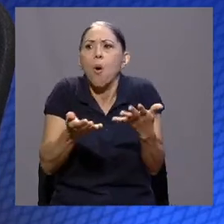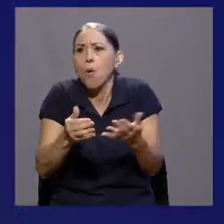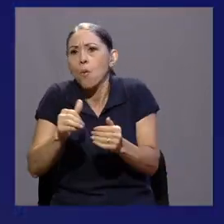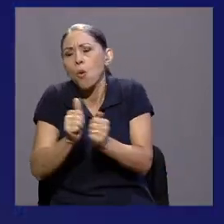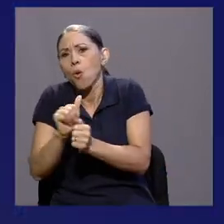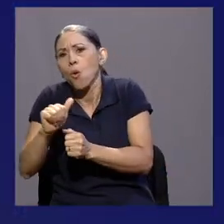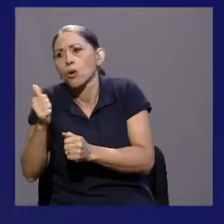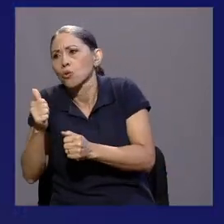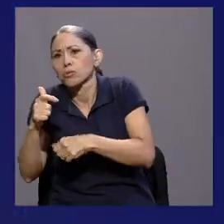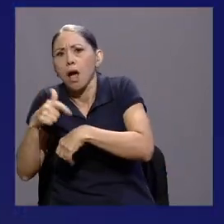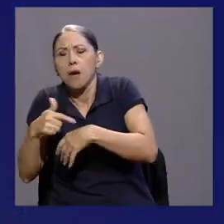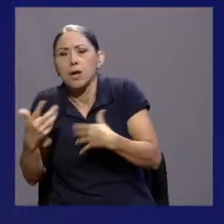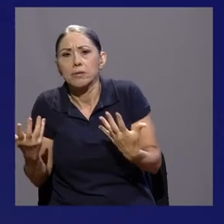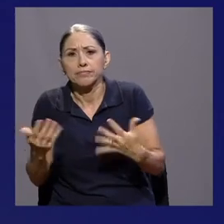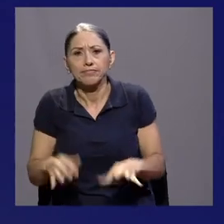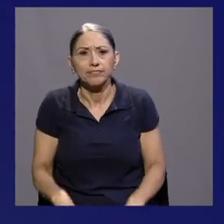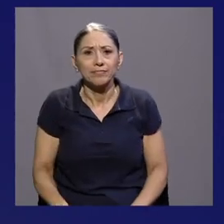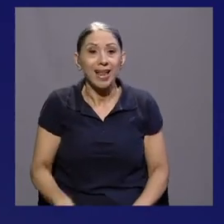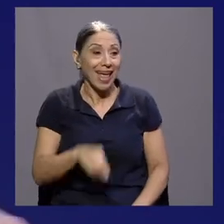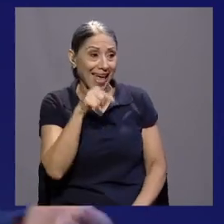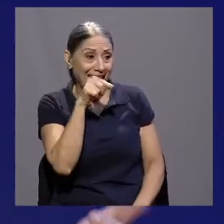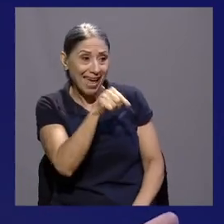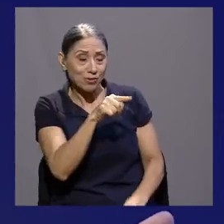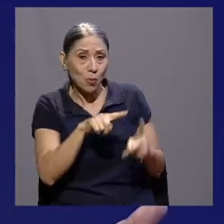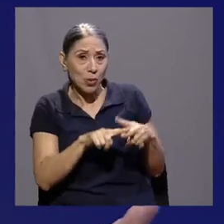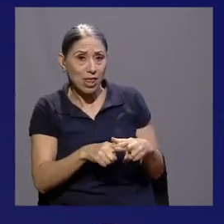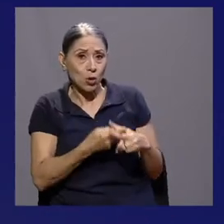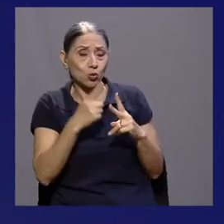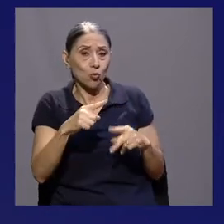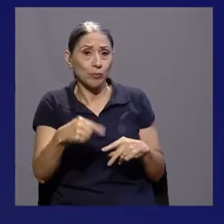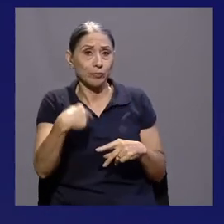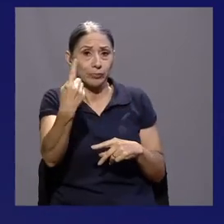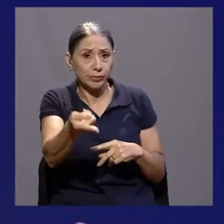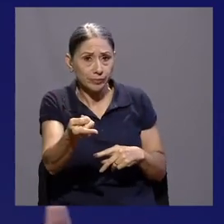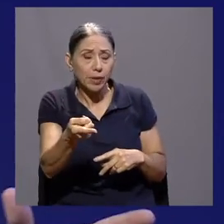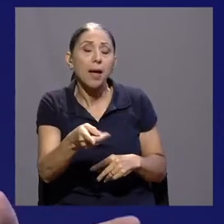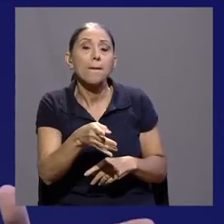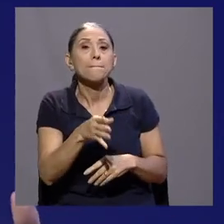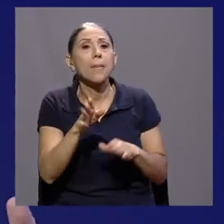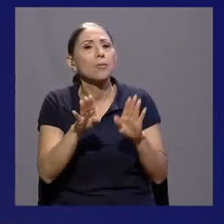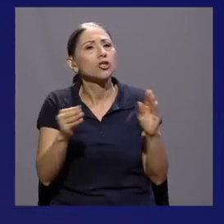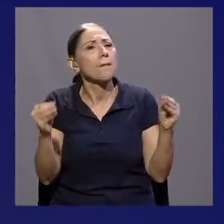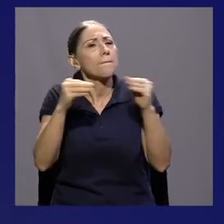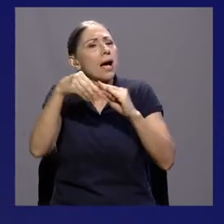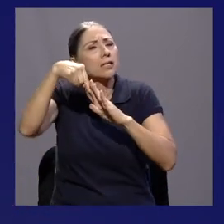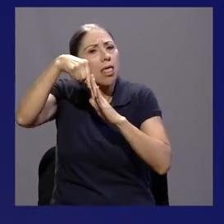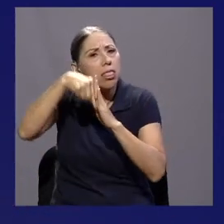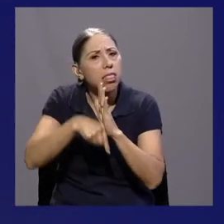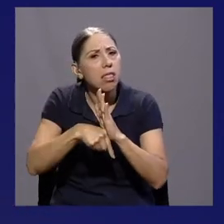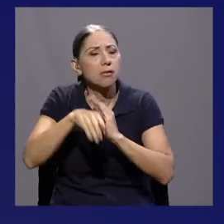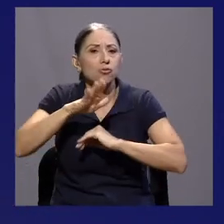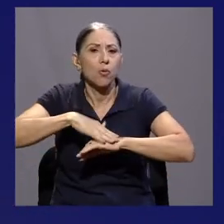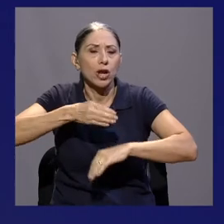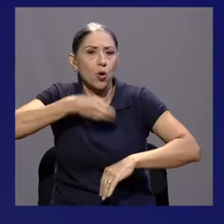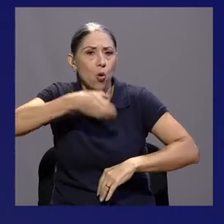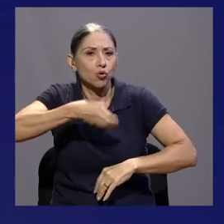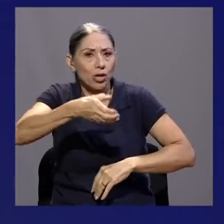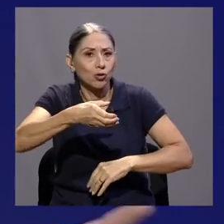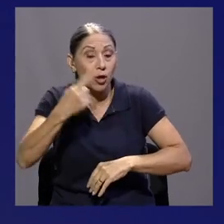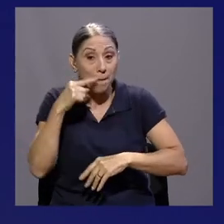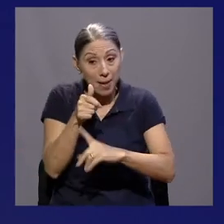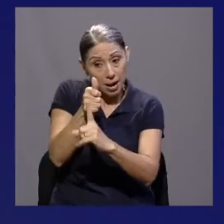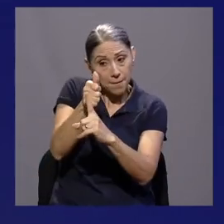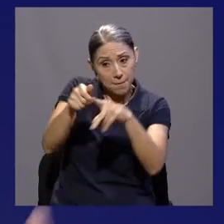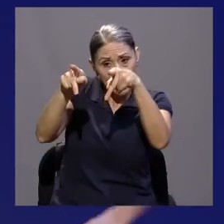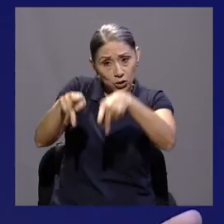cinco horas, por ejemplo. Jacqueline, dejemos eso como introducción para el siguiente bloque, en donde nos vamos a ampliar más sobre los consejos, tanto